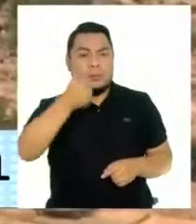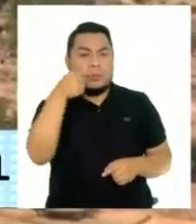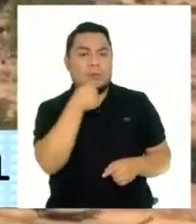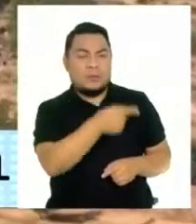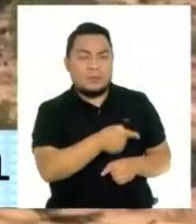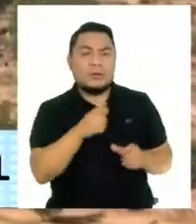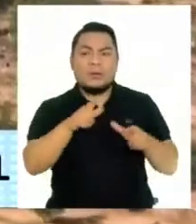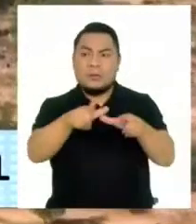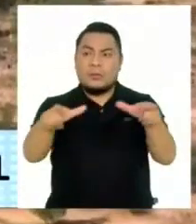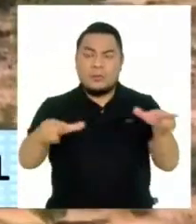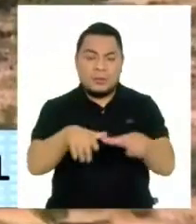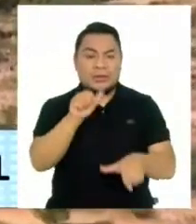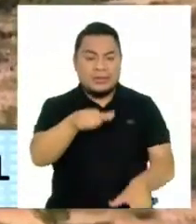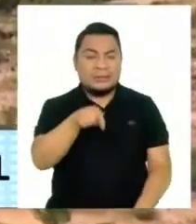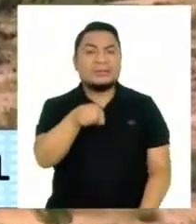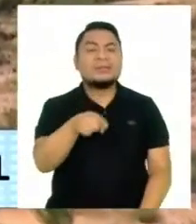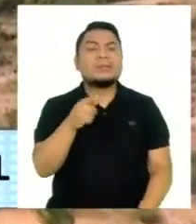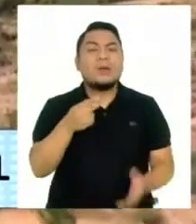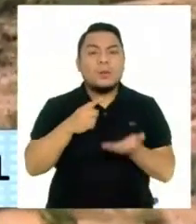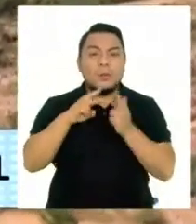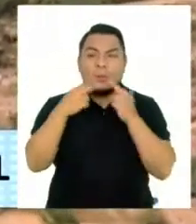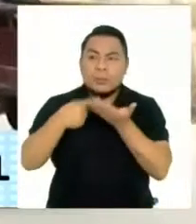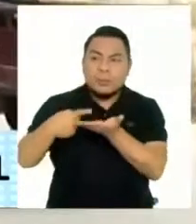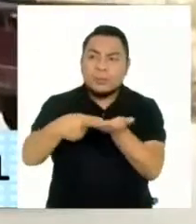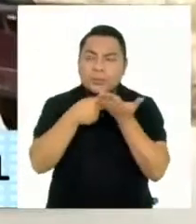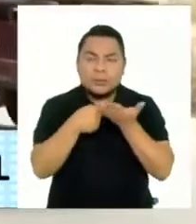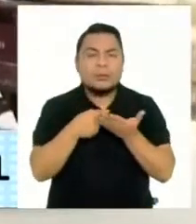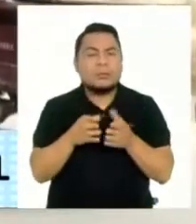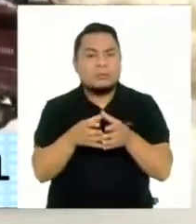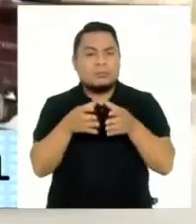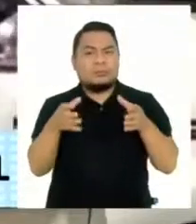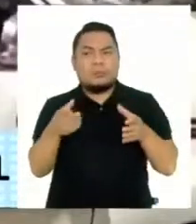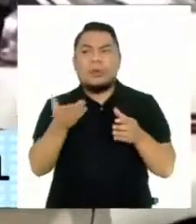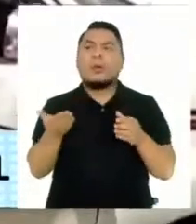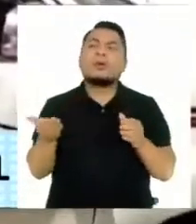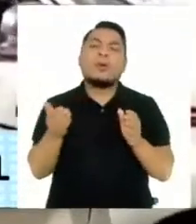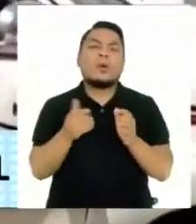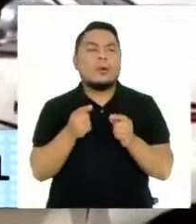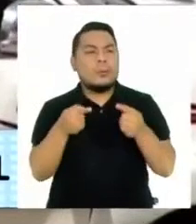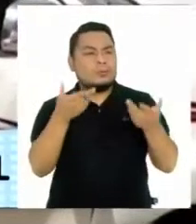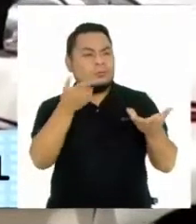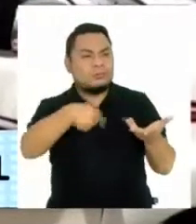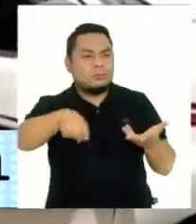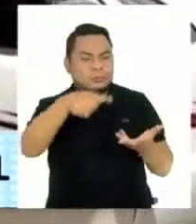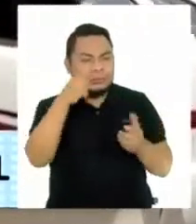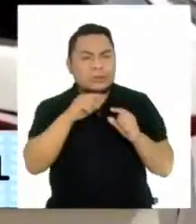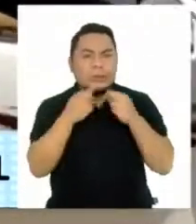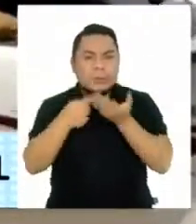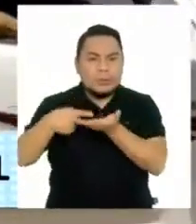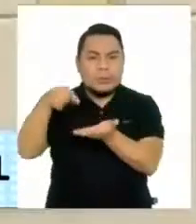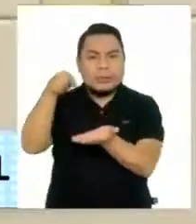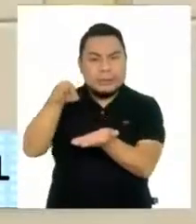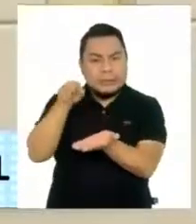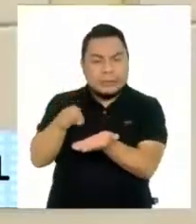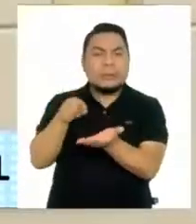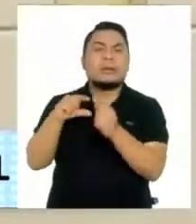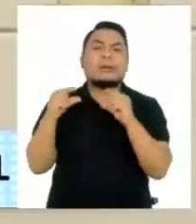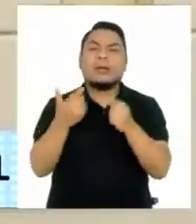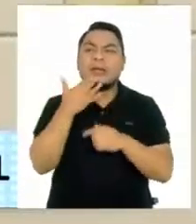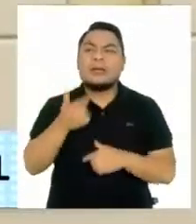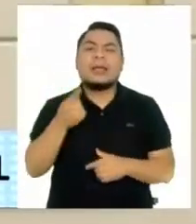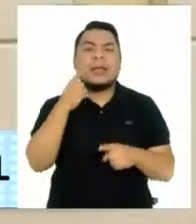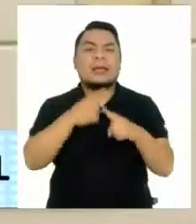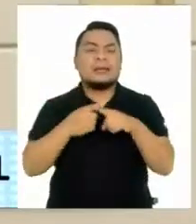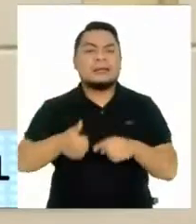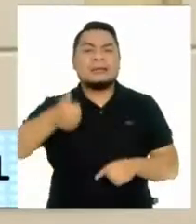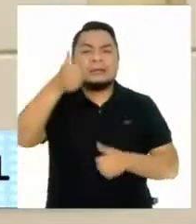valle afgano de Panjshir se está organizando una resistencia frente a los insurgentes. La iniciativa la dirigen el